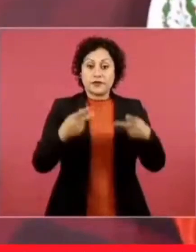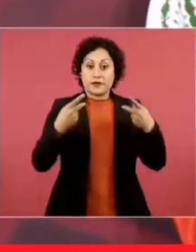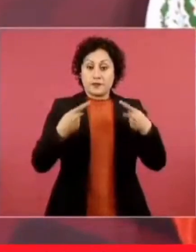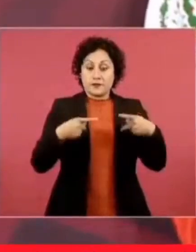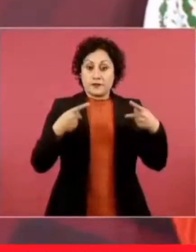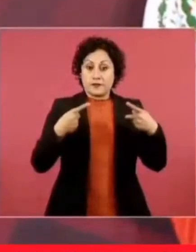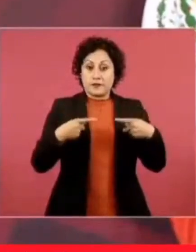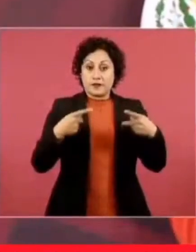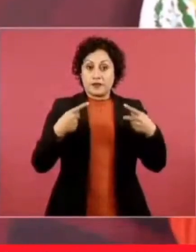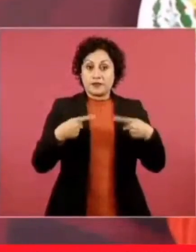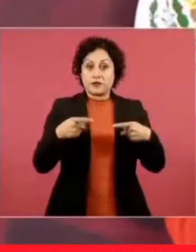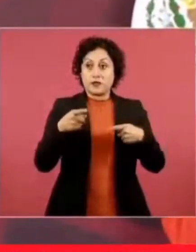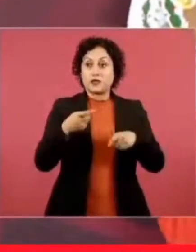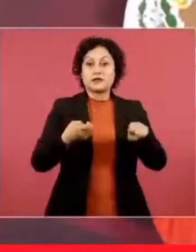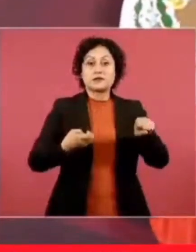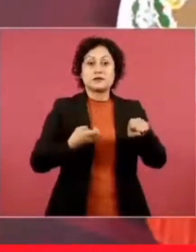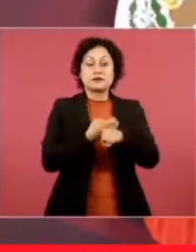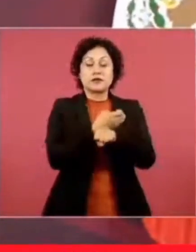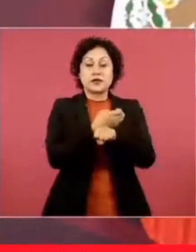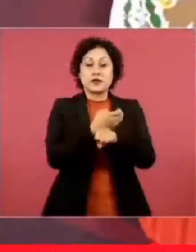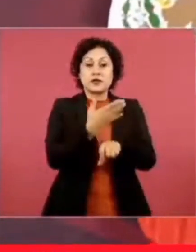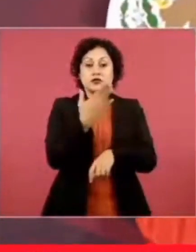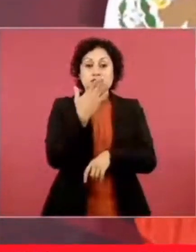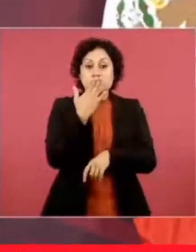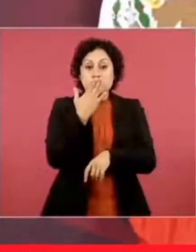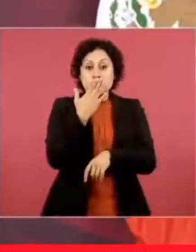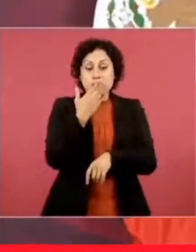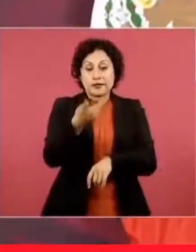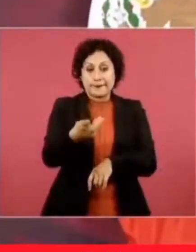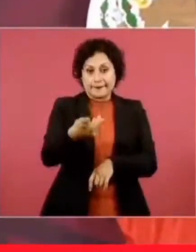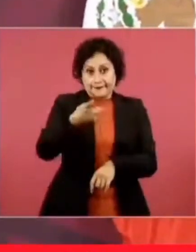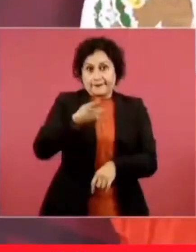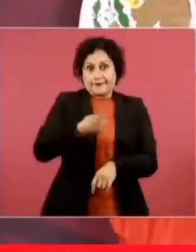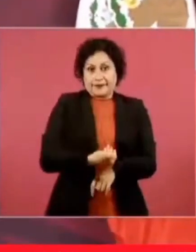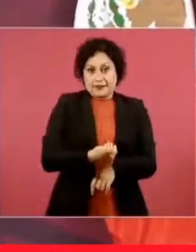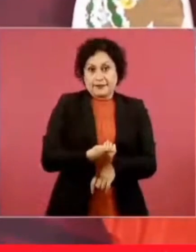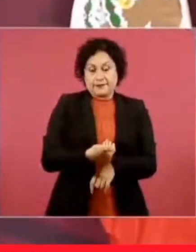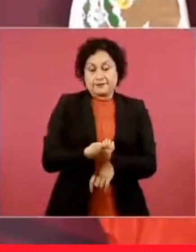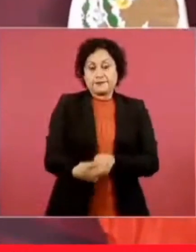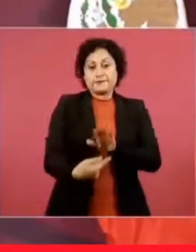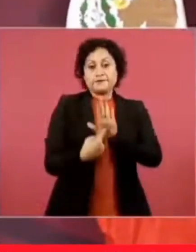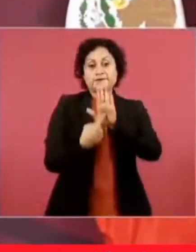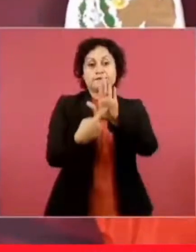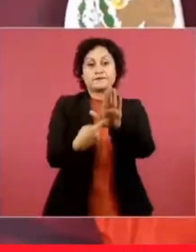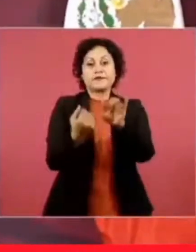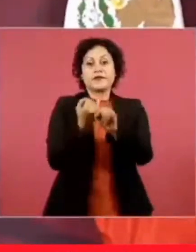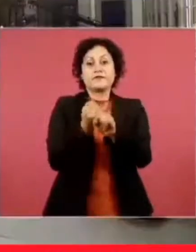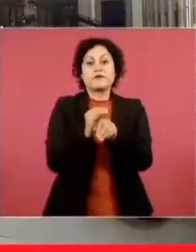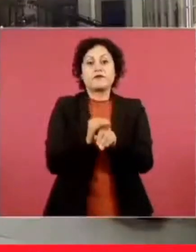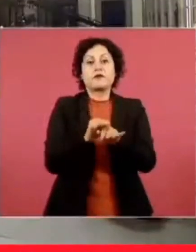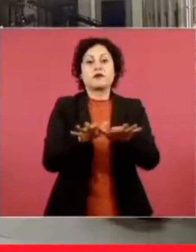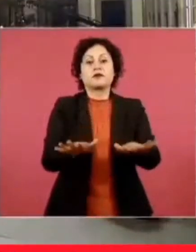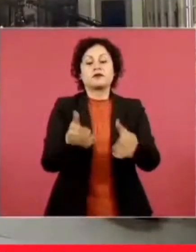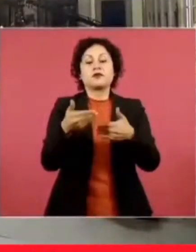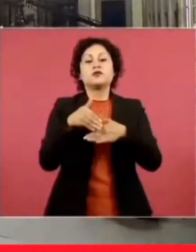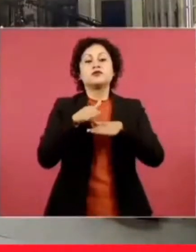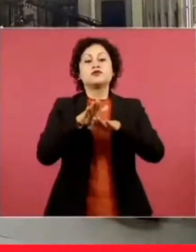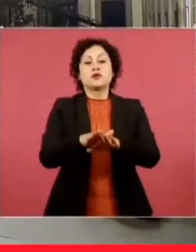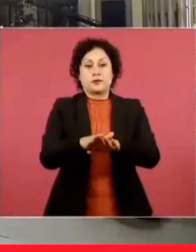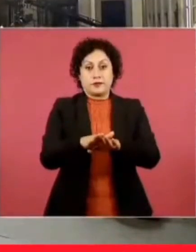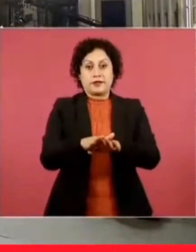Nos pidieron que se informara sobre lo que estaba haciendo el Infonavit, si